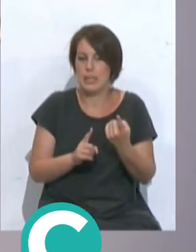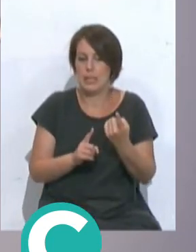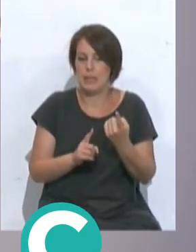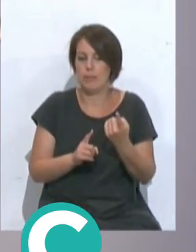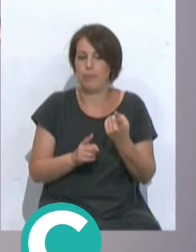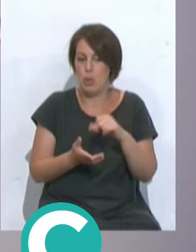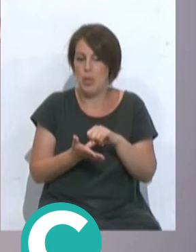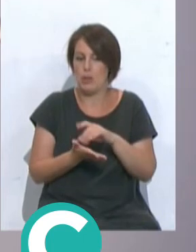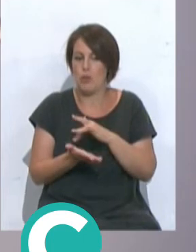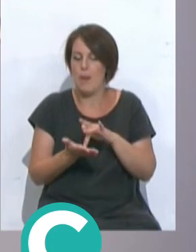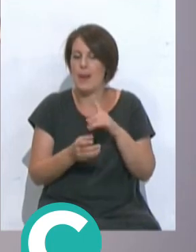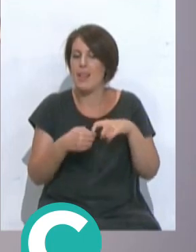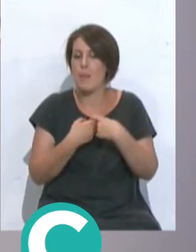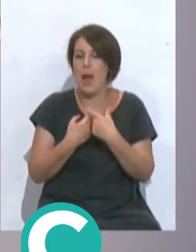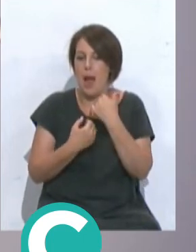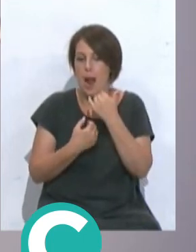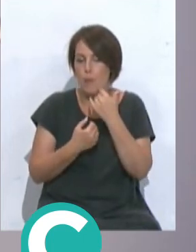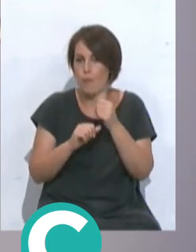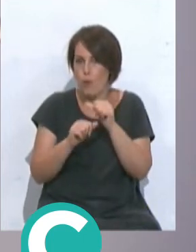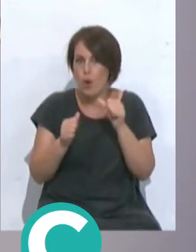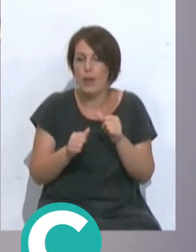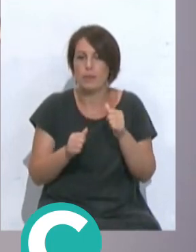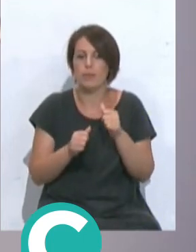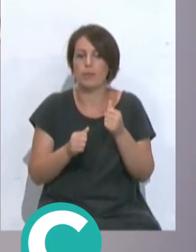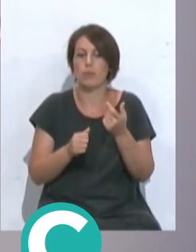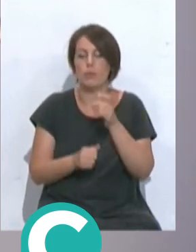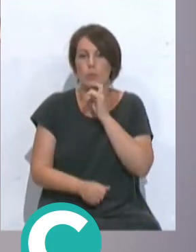pasen en tu ciudad de participar de alguna manera bien sea